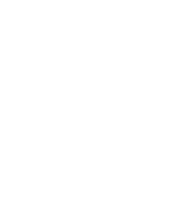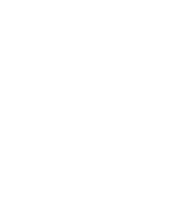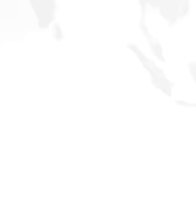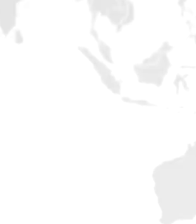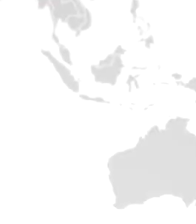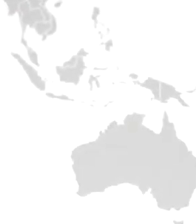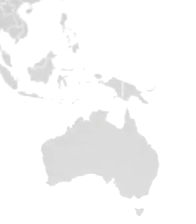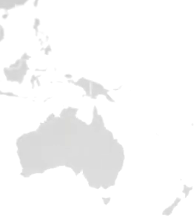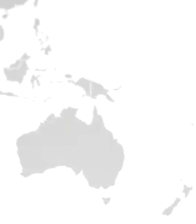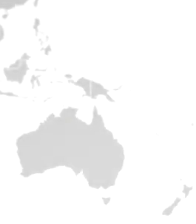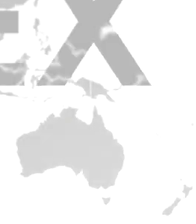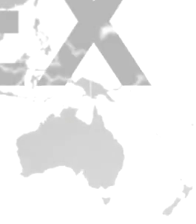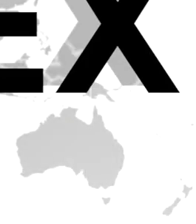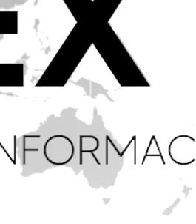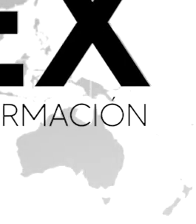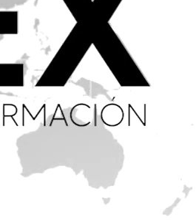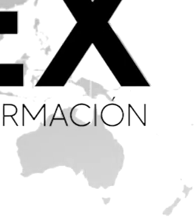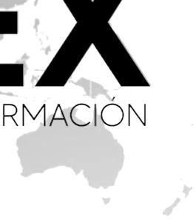mexicana.